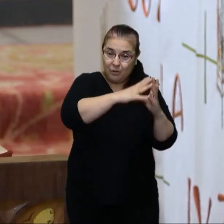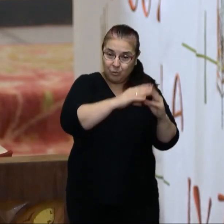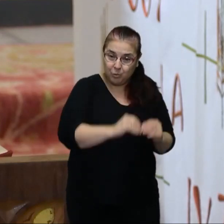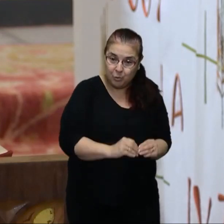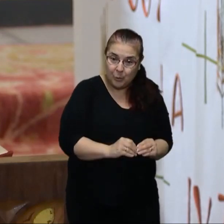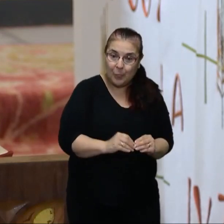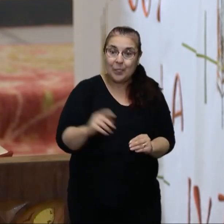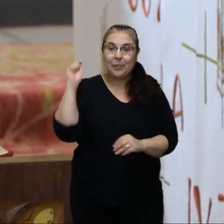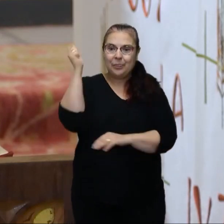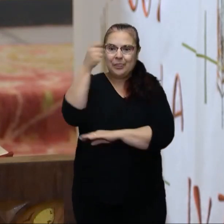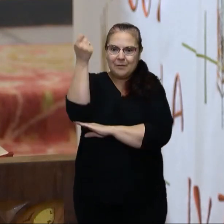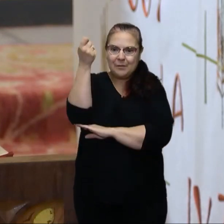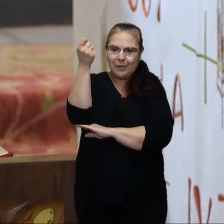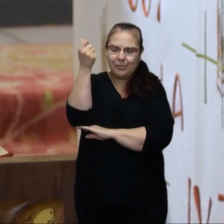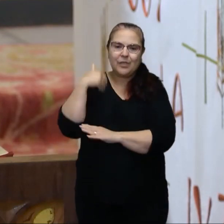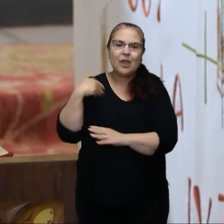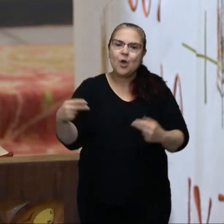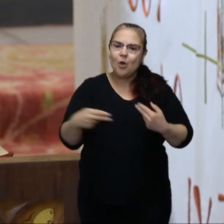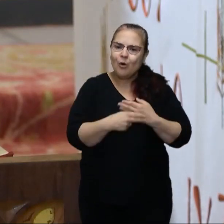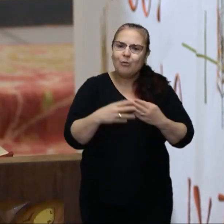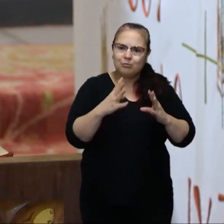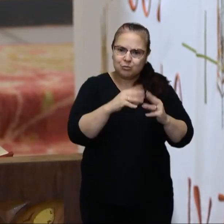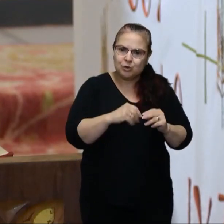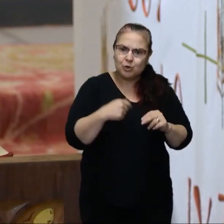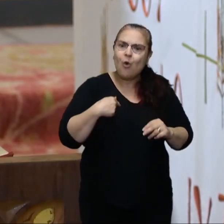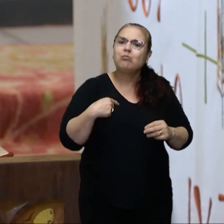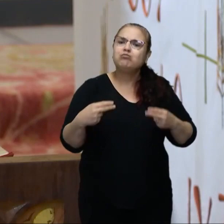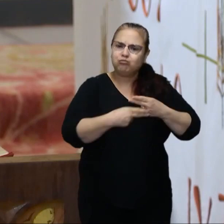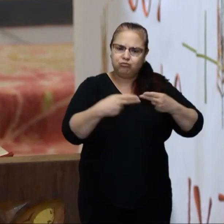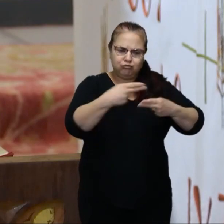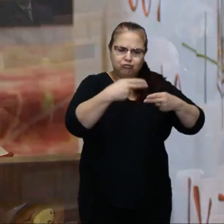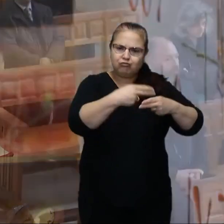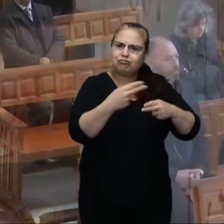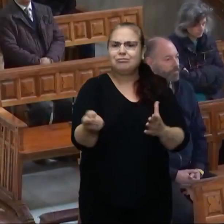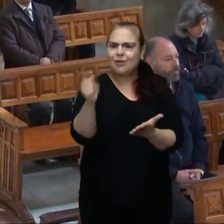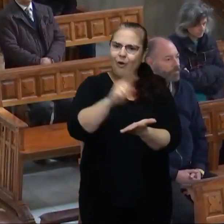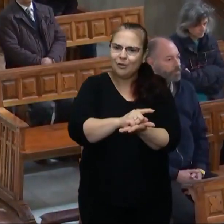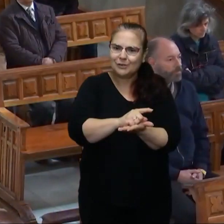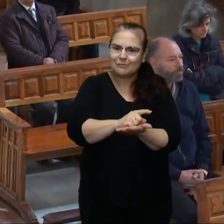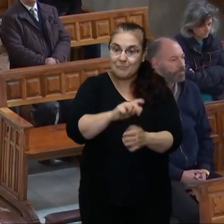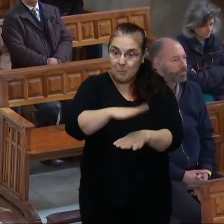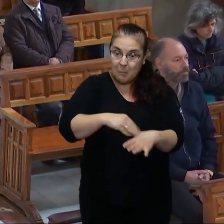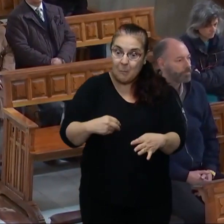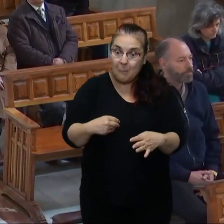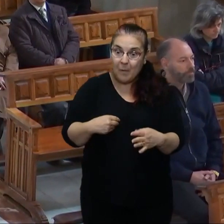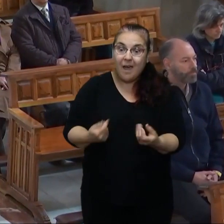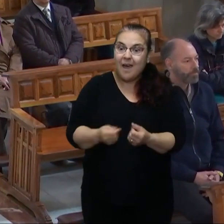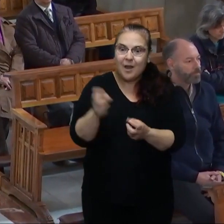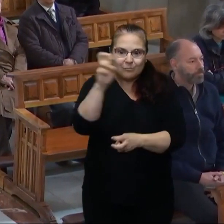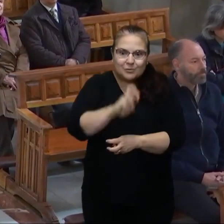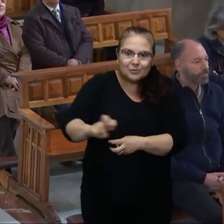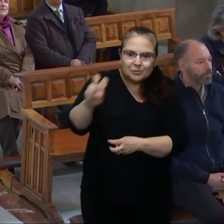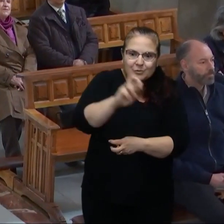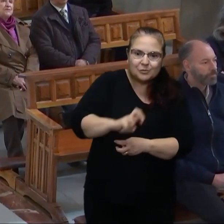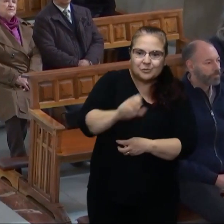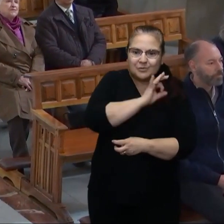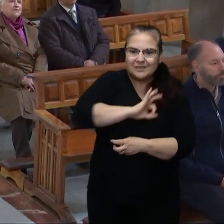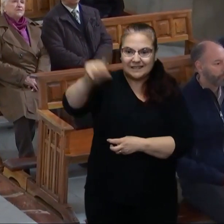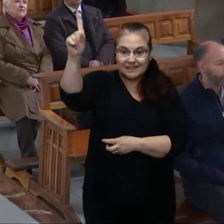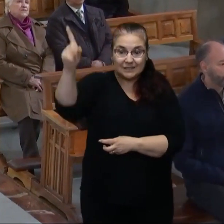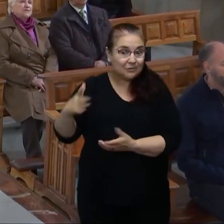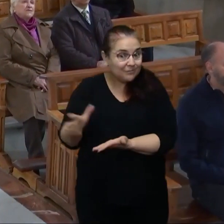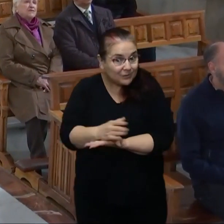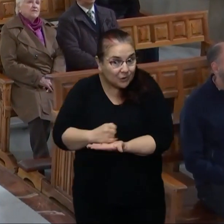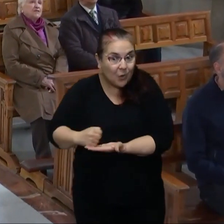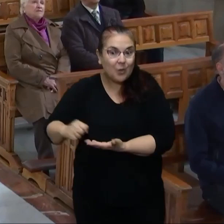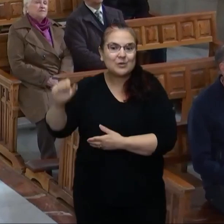Levantaré sus ruinas y la pondré en pie, para que los demás hombres busquen al Señor y todos